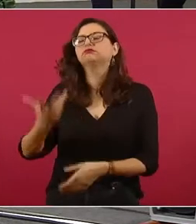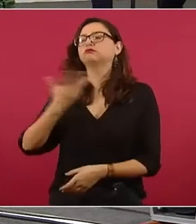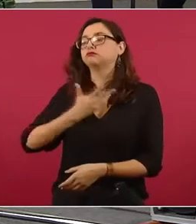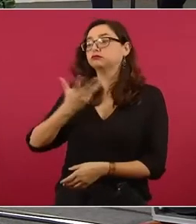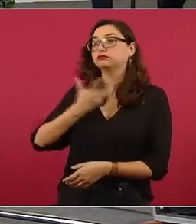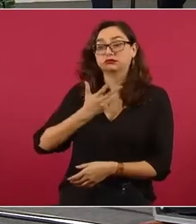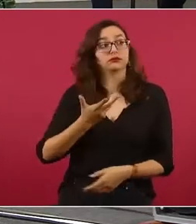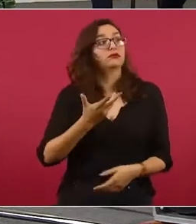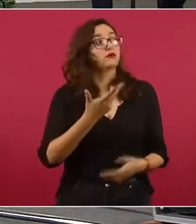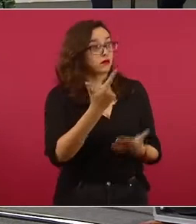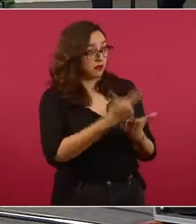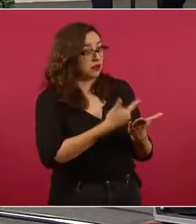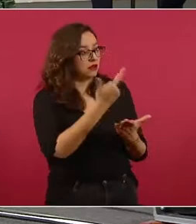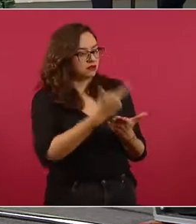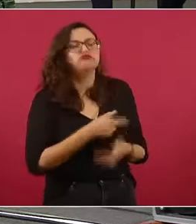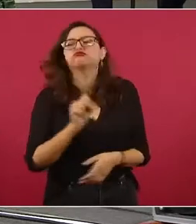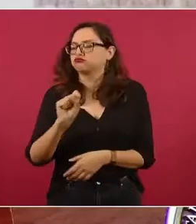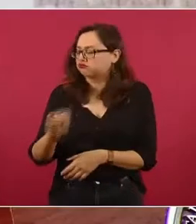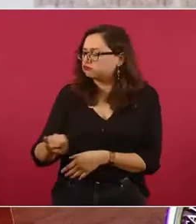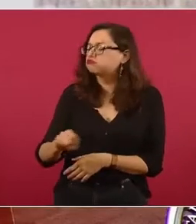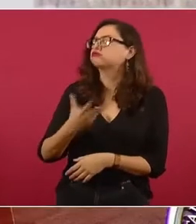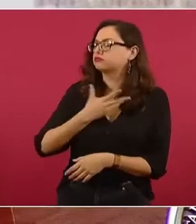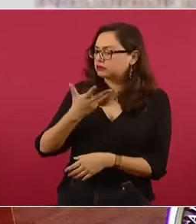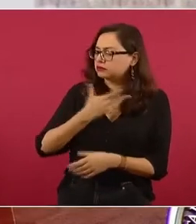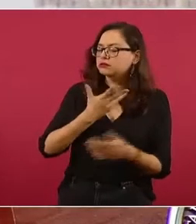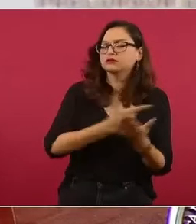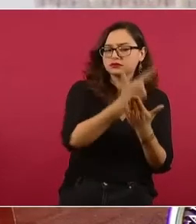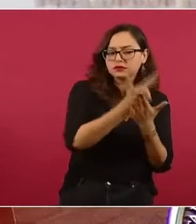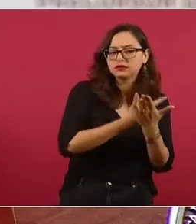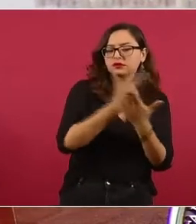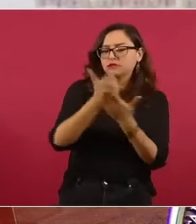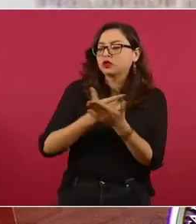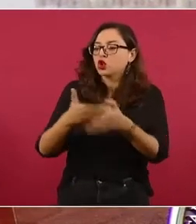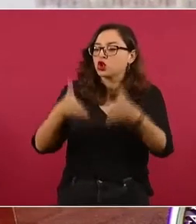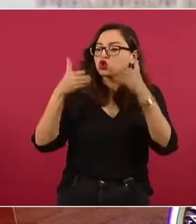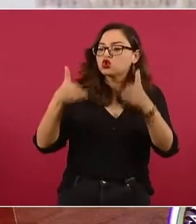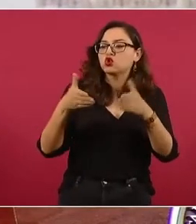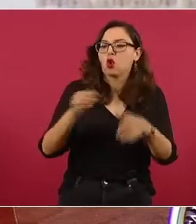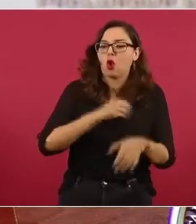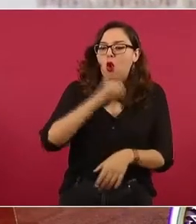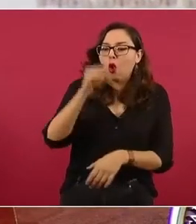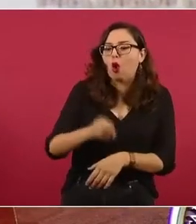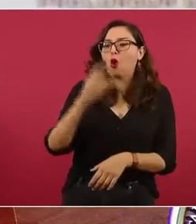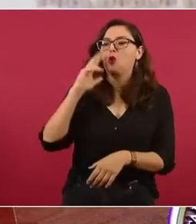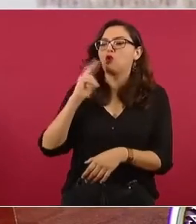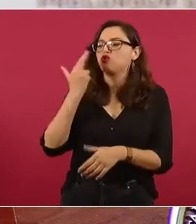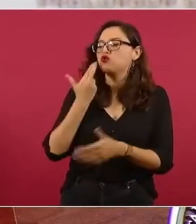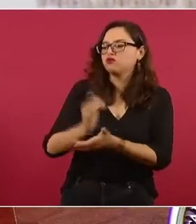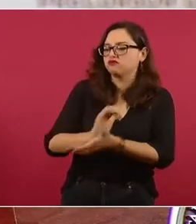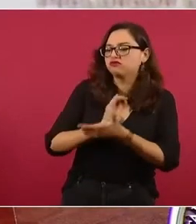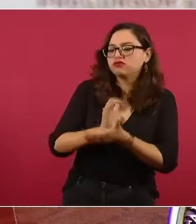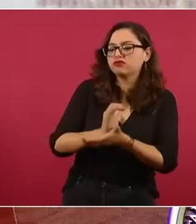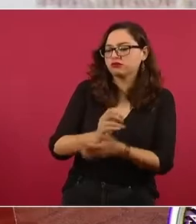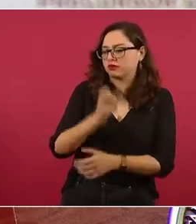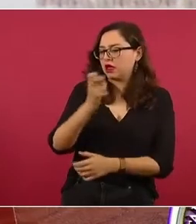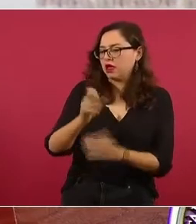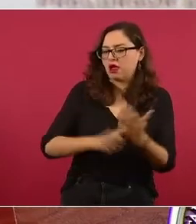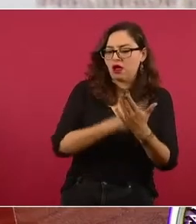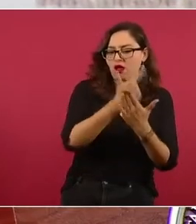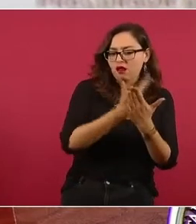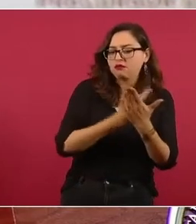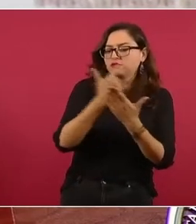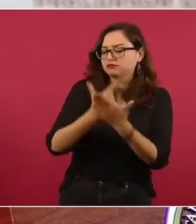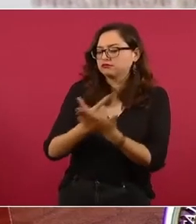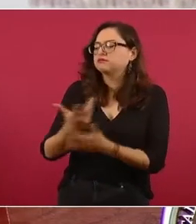crímenes de odio y de la descomposición social,